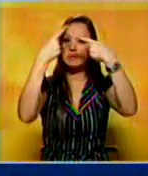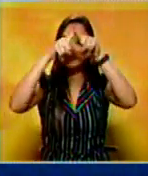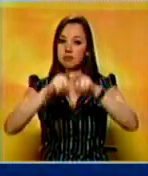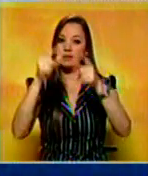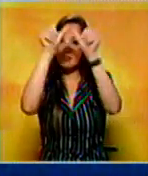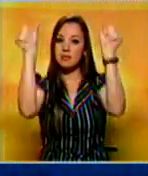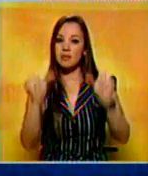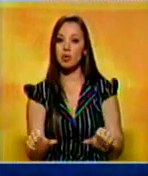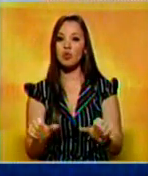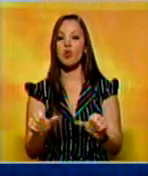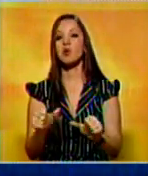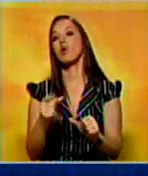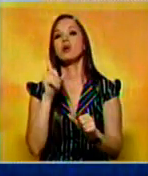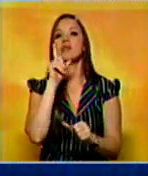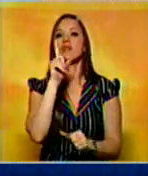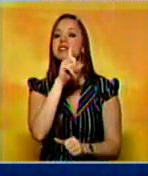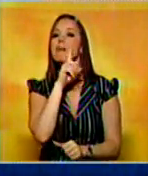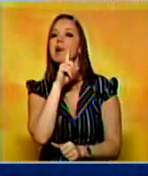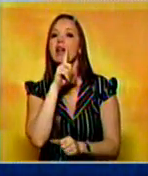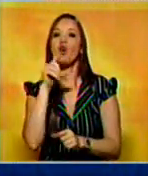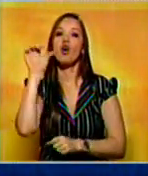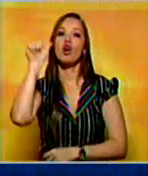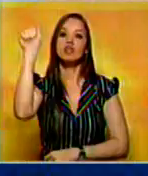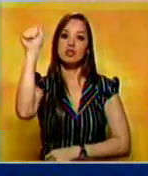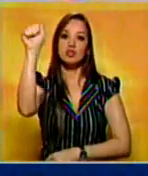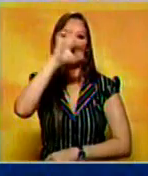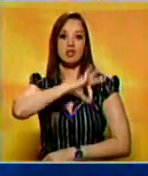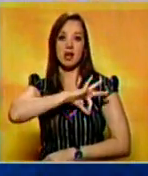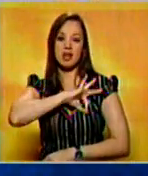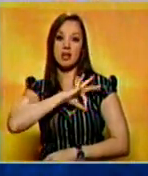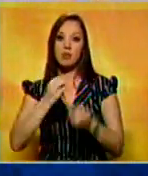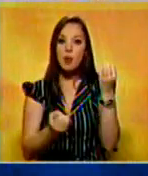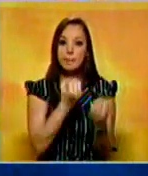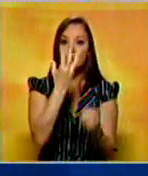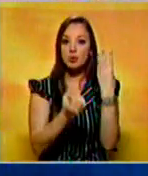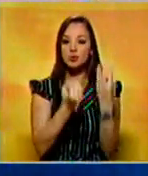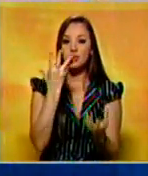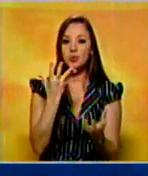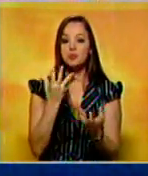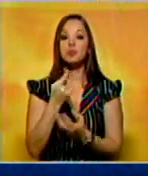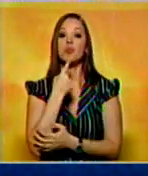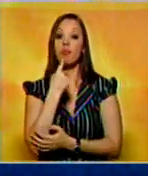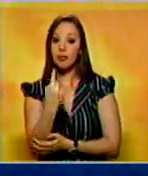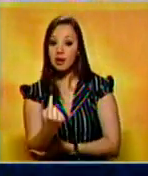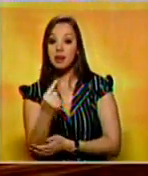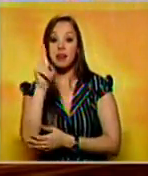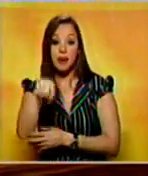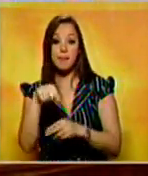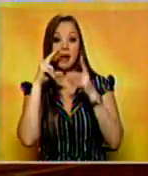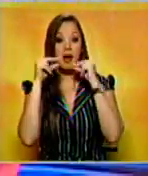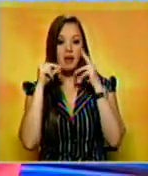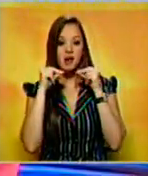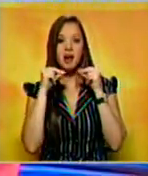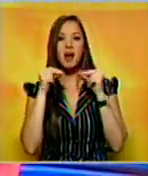al socialismo productivo. El jefe de Estado expondrá su mensaje luego de su más reciente gira por los países de la OPEP. Gracias.